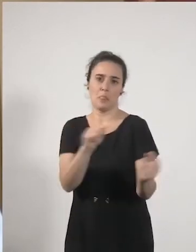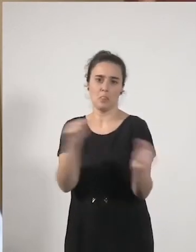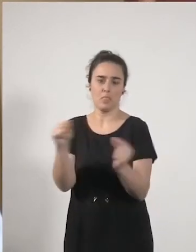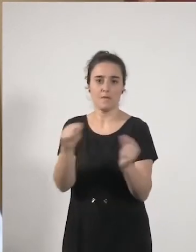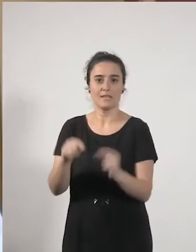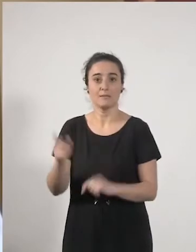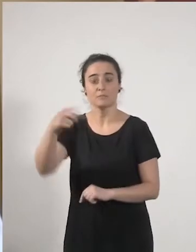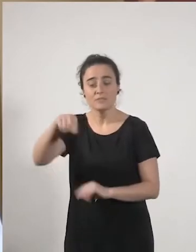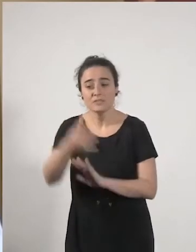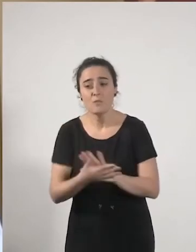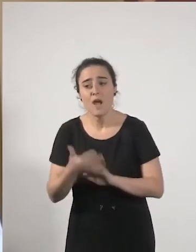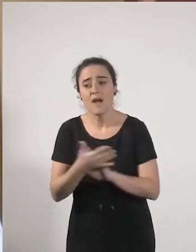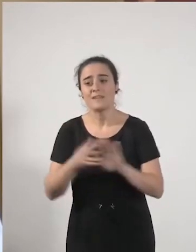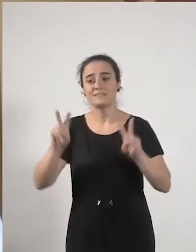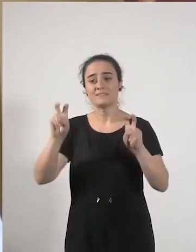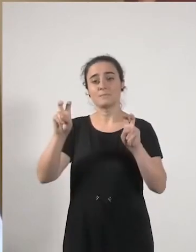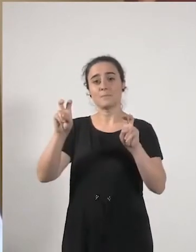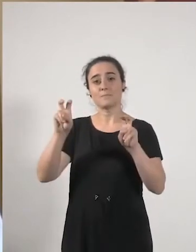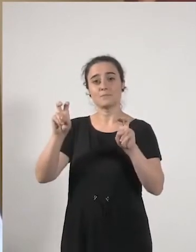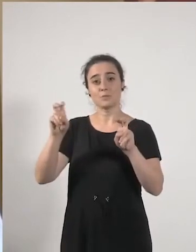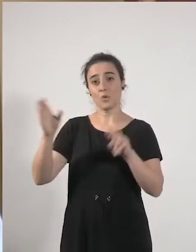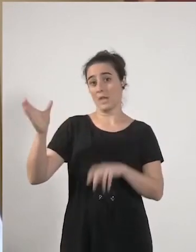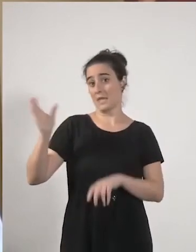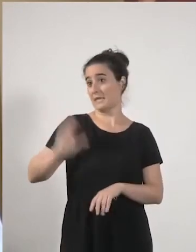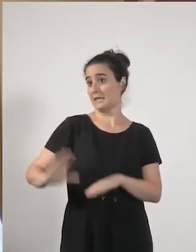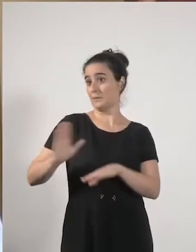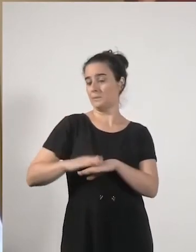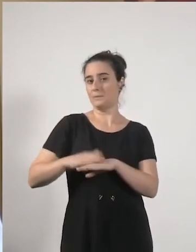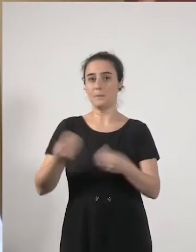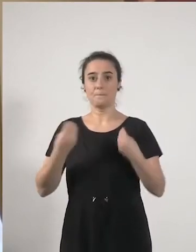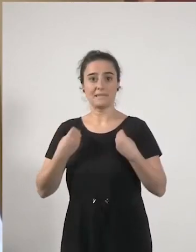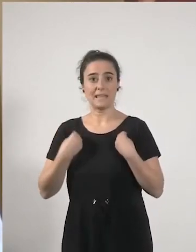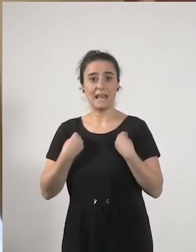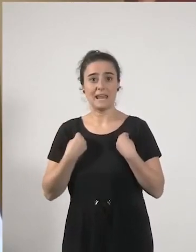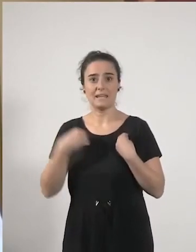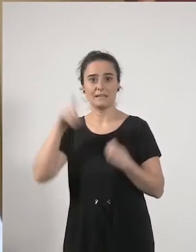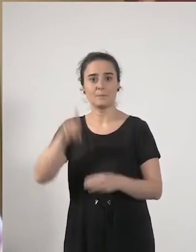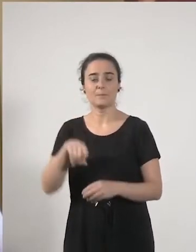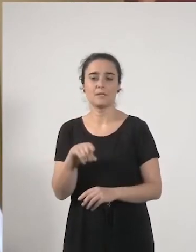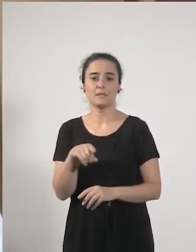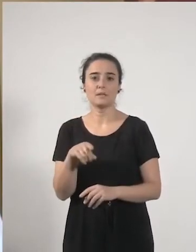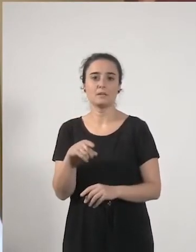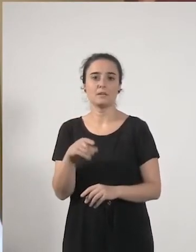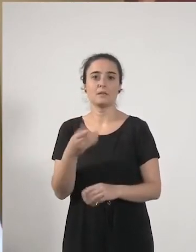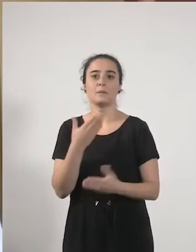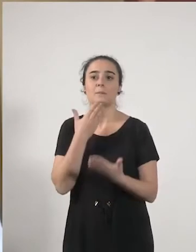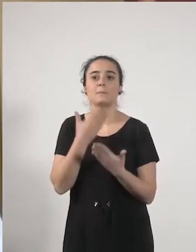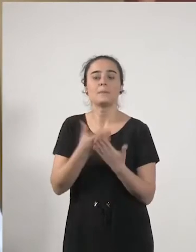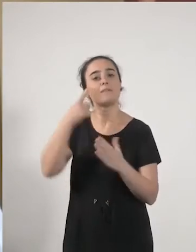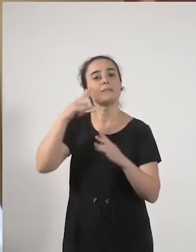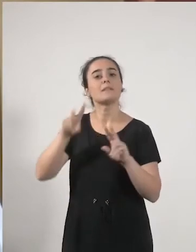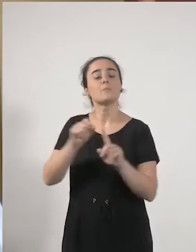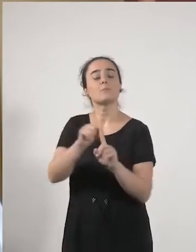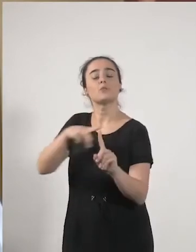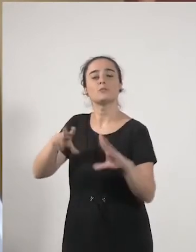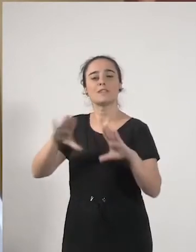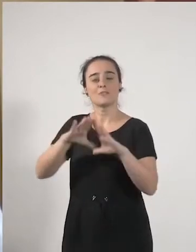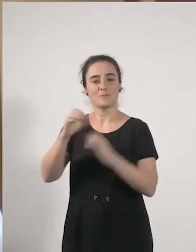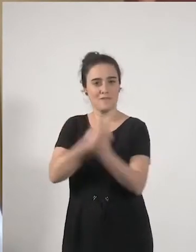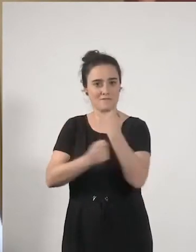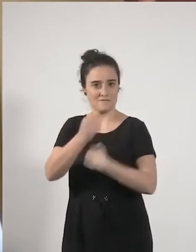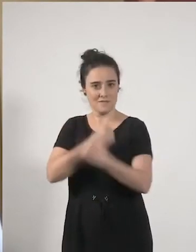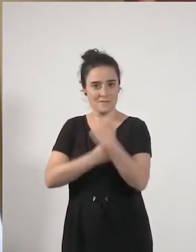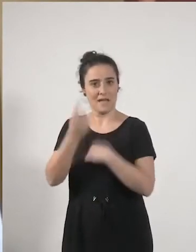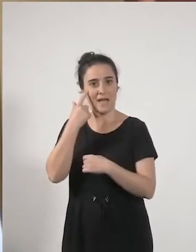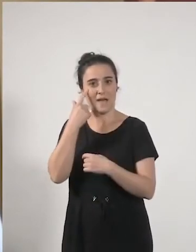hecho mención al ingreso mínimo vital también nos piden la opinión desde la economía feminista sobre otro de los debates